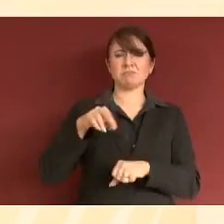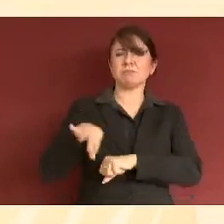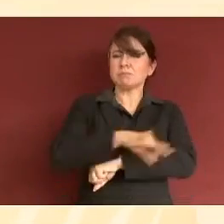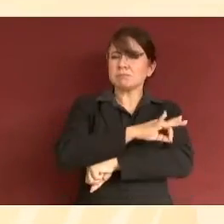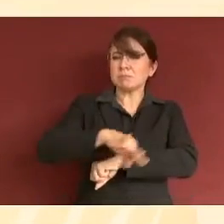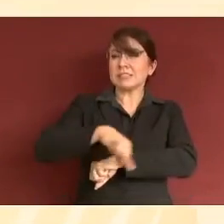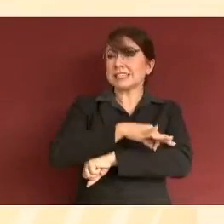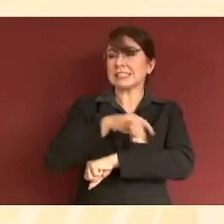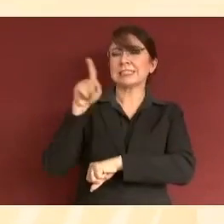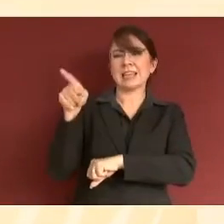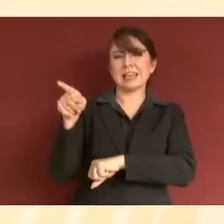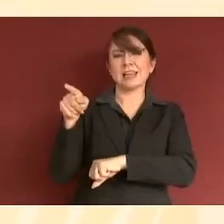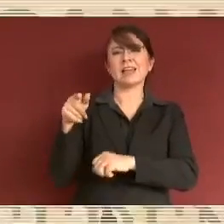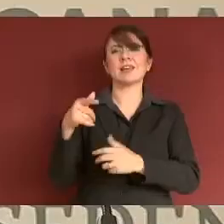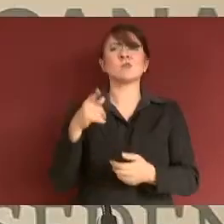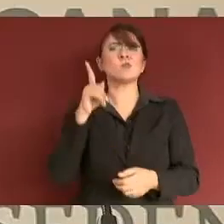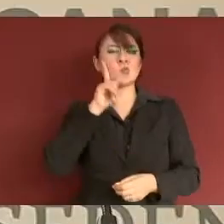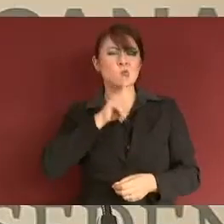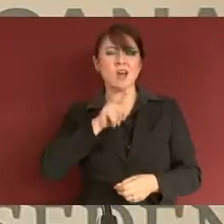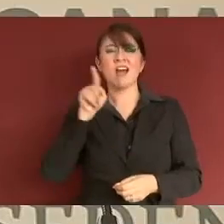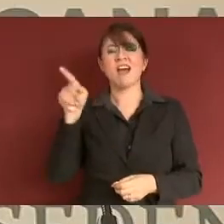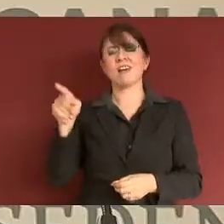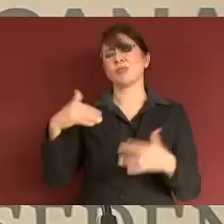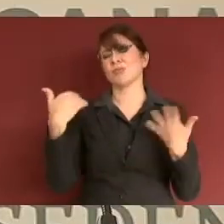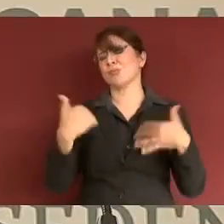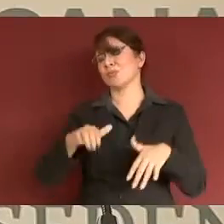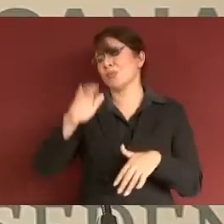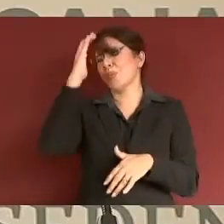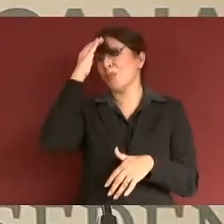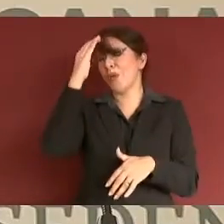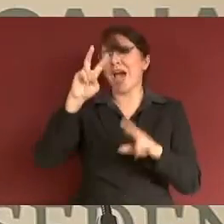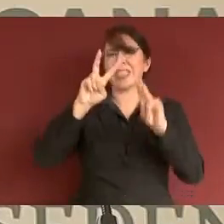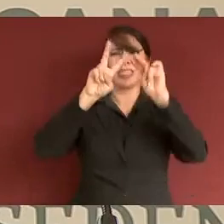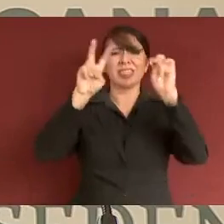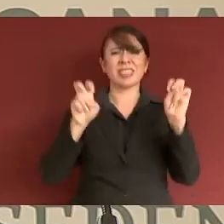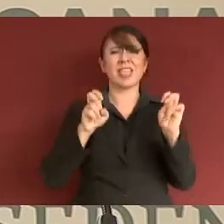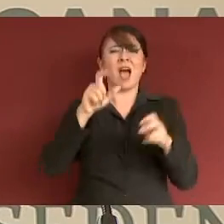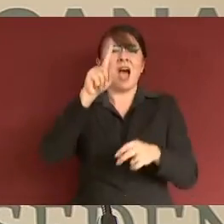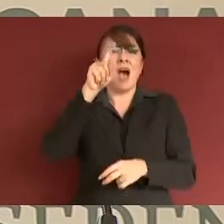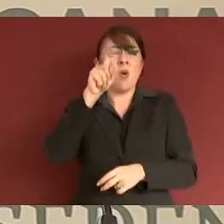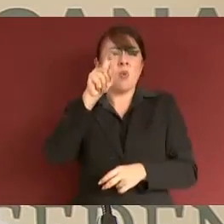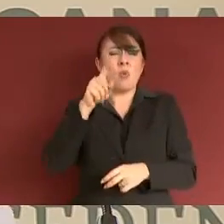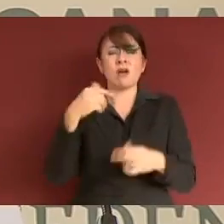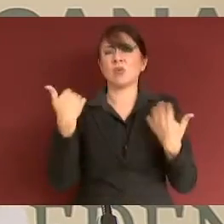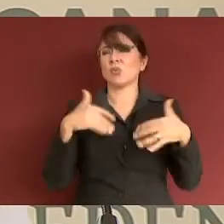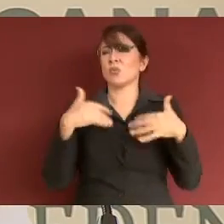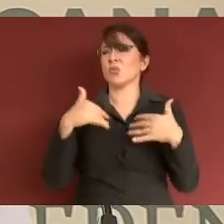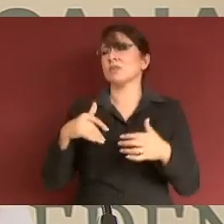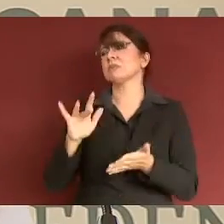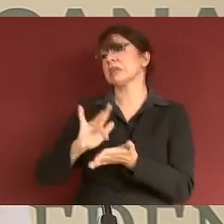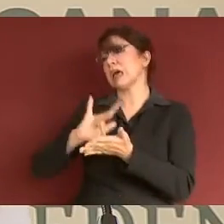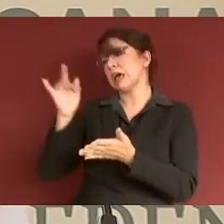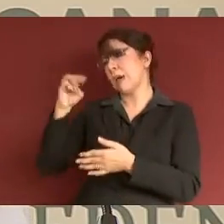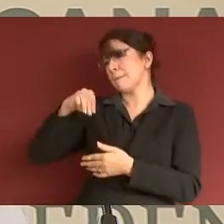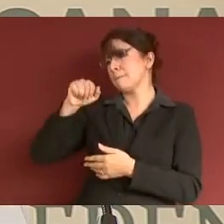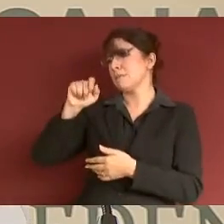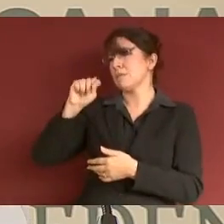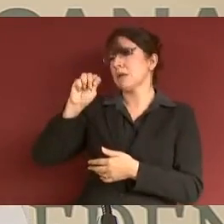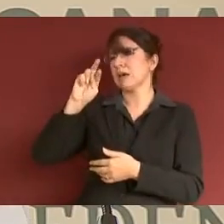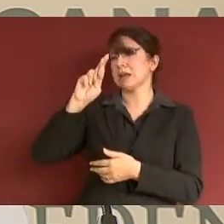Infraestructura del Gobierno del Estado, quien además es una gran conocedora del tema del agua. Muchas gracias, Marta Patricia, por todo apoyo.